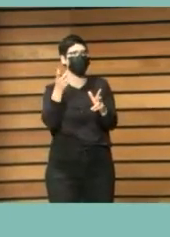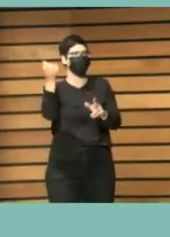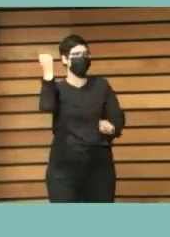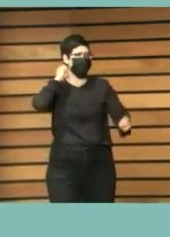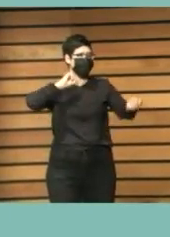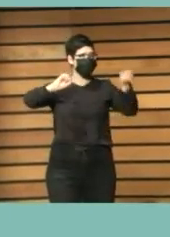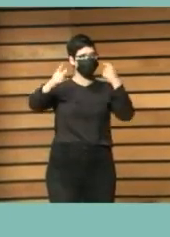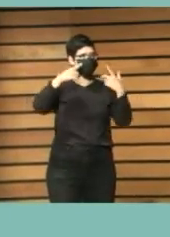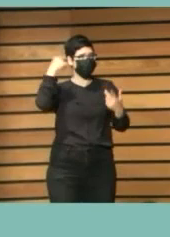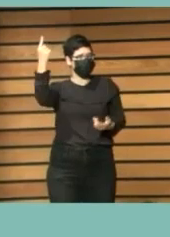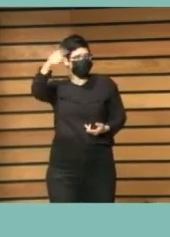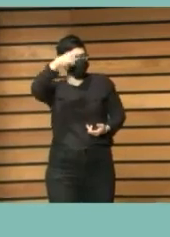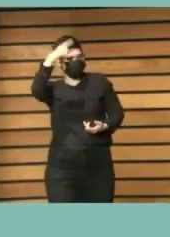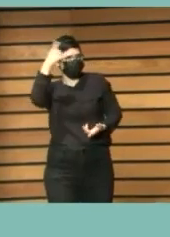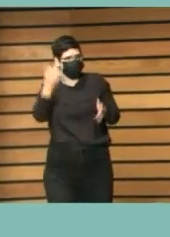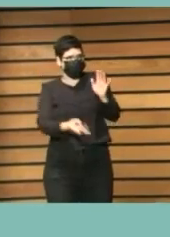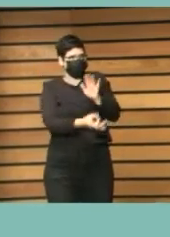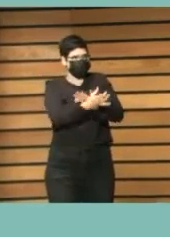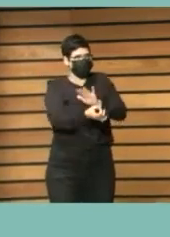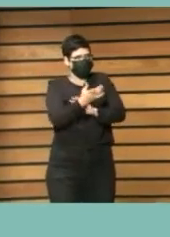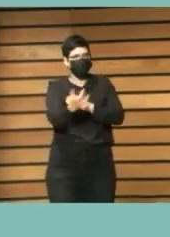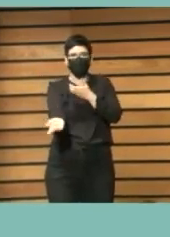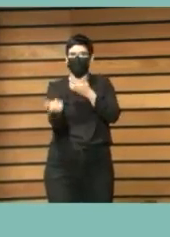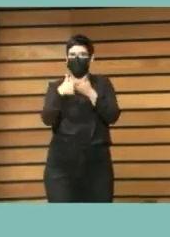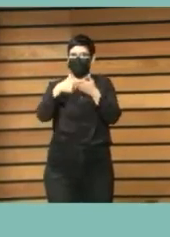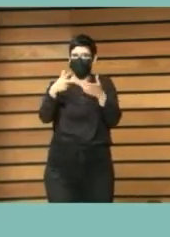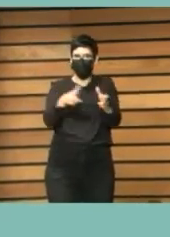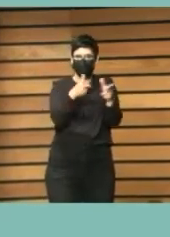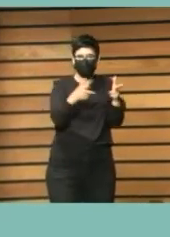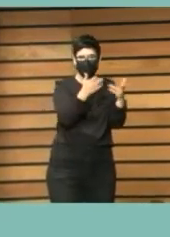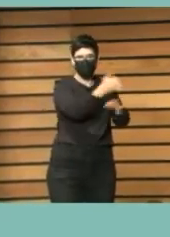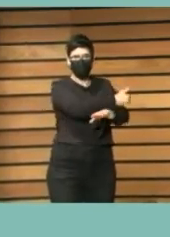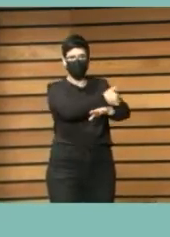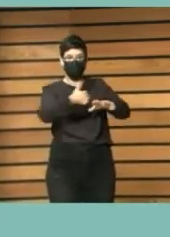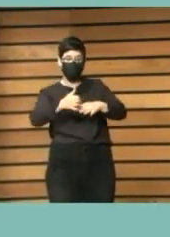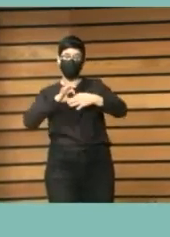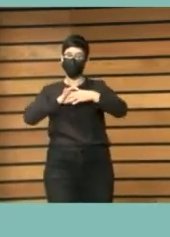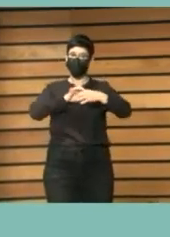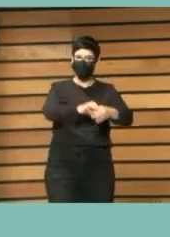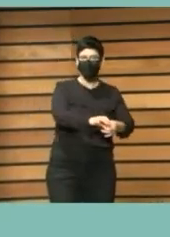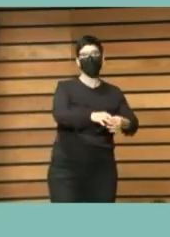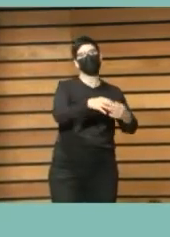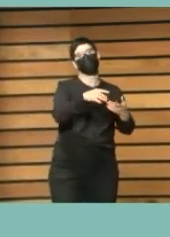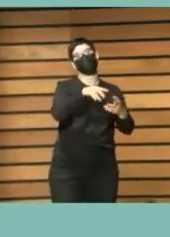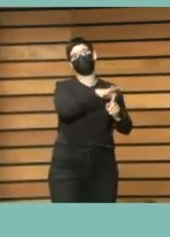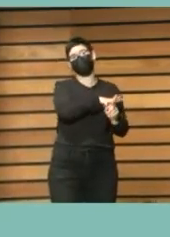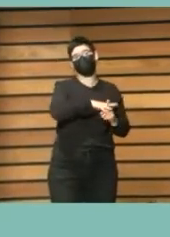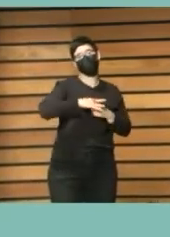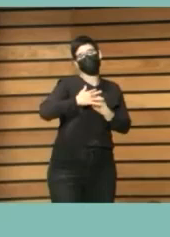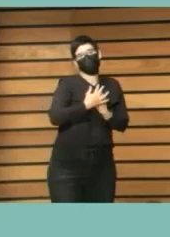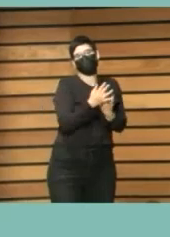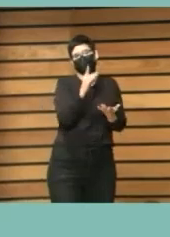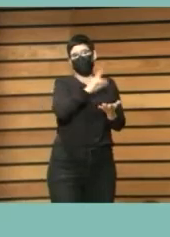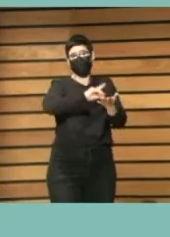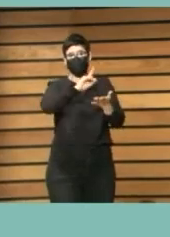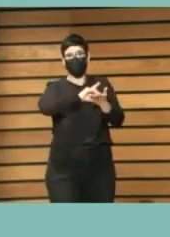participación ciudadana en el contexto apoyada en el contexto digital pero en relación con las comunidades locales